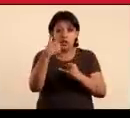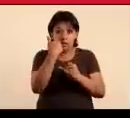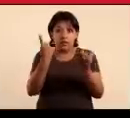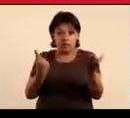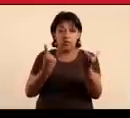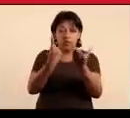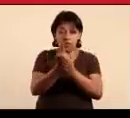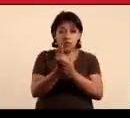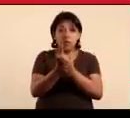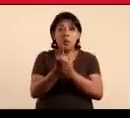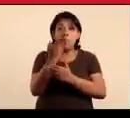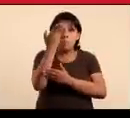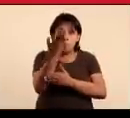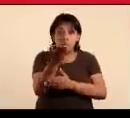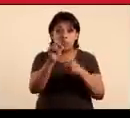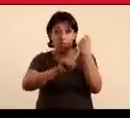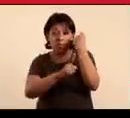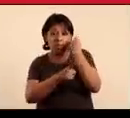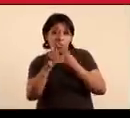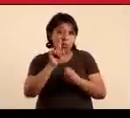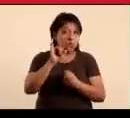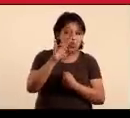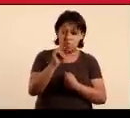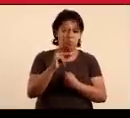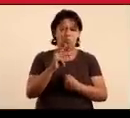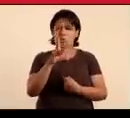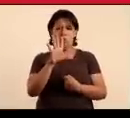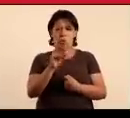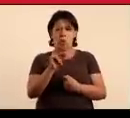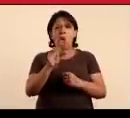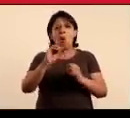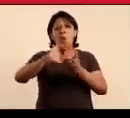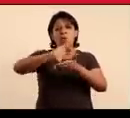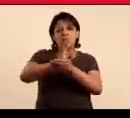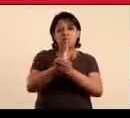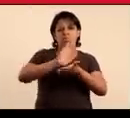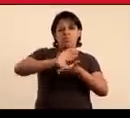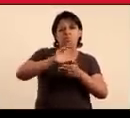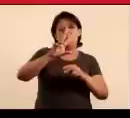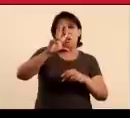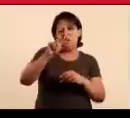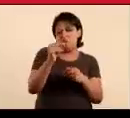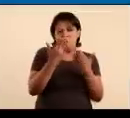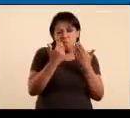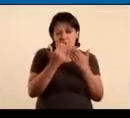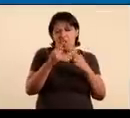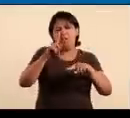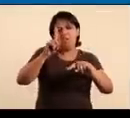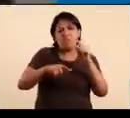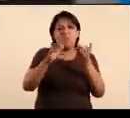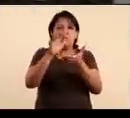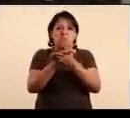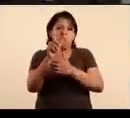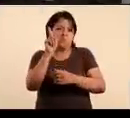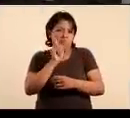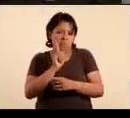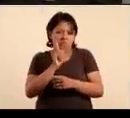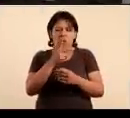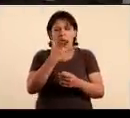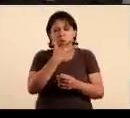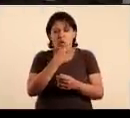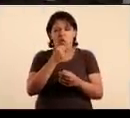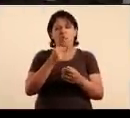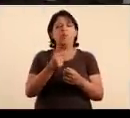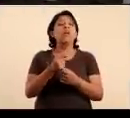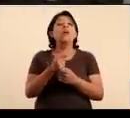no se piden pruebas de embarazo, ni se rechaza por tener una discapacidad, o en razón del estado civil de las personas. Por el contrario, se